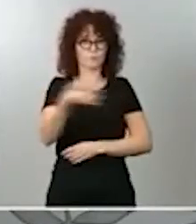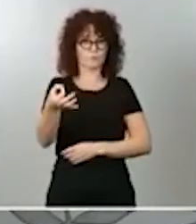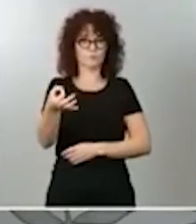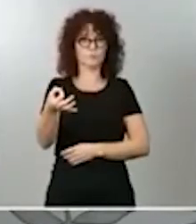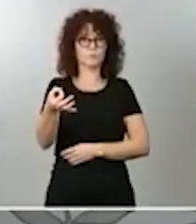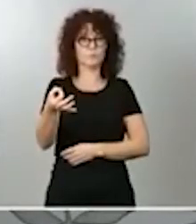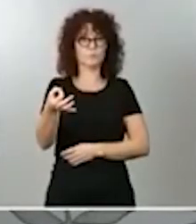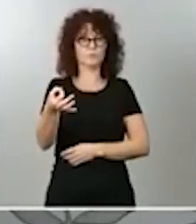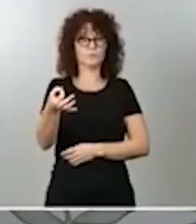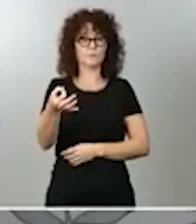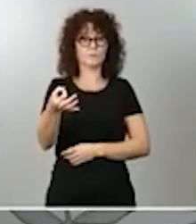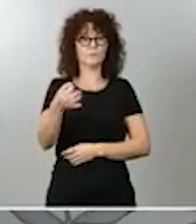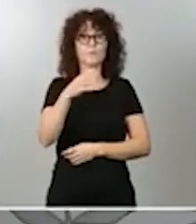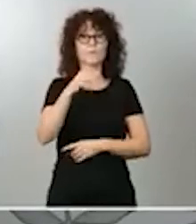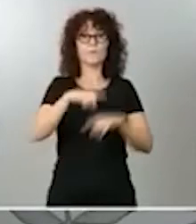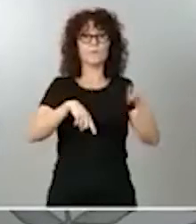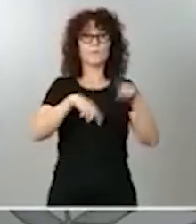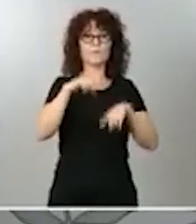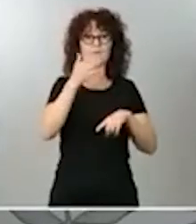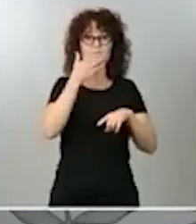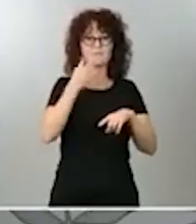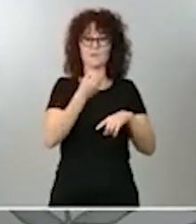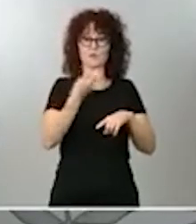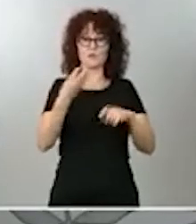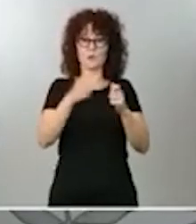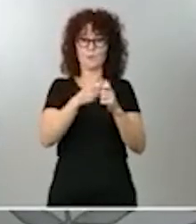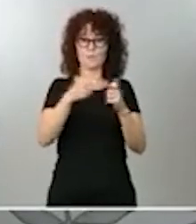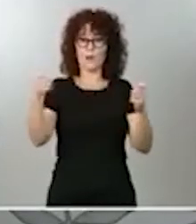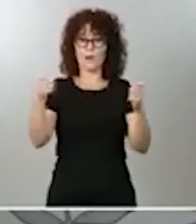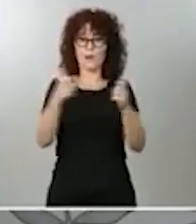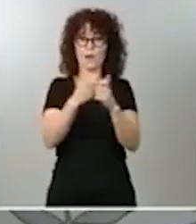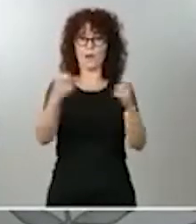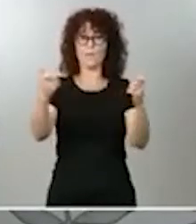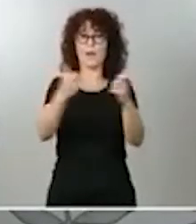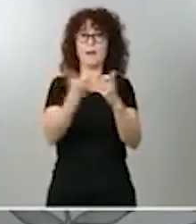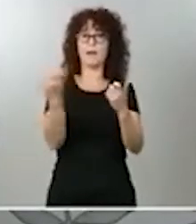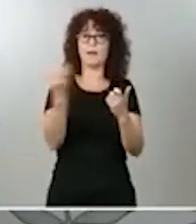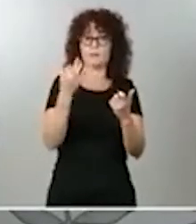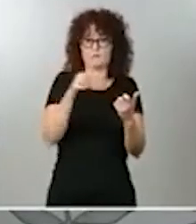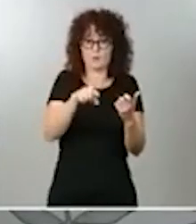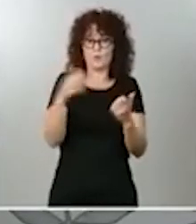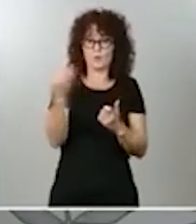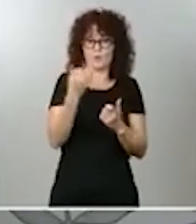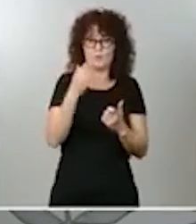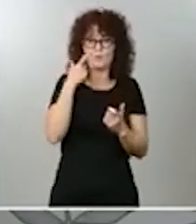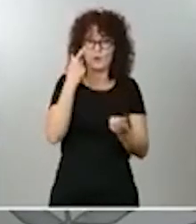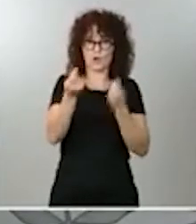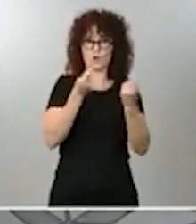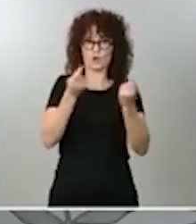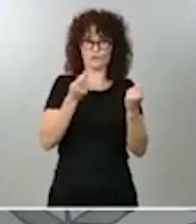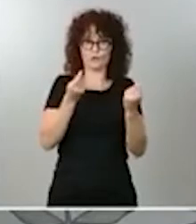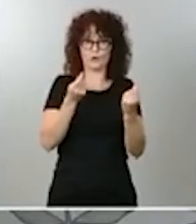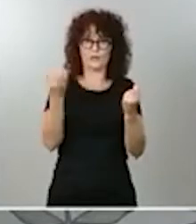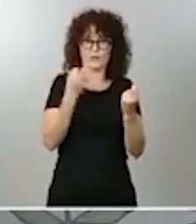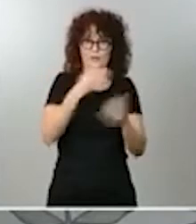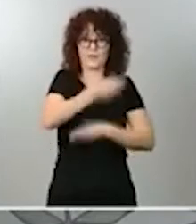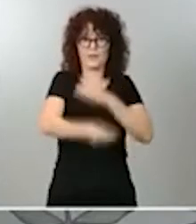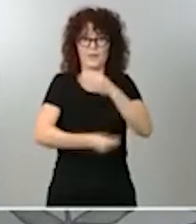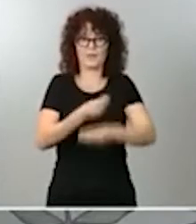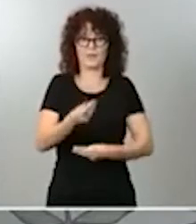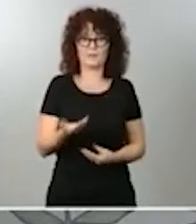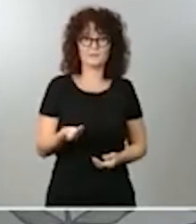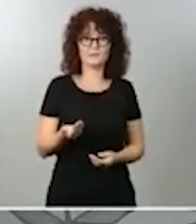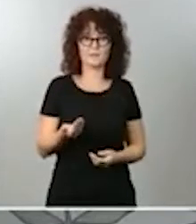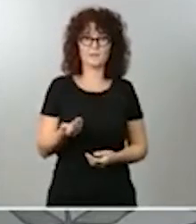cifras de incremento del número de contagiados. Esto tiene que ser la tónica habitual. La noticia, por supuesto, no puede ser que todos